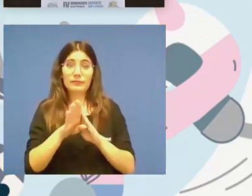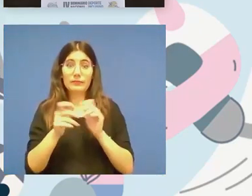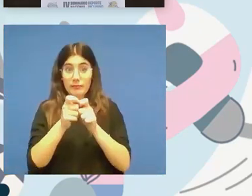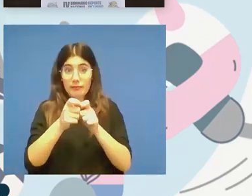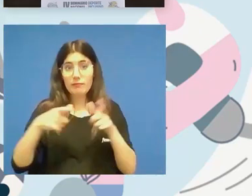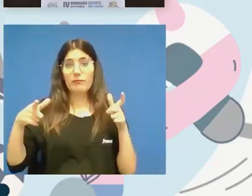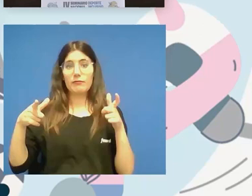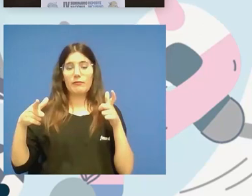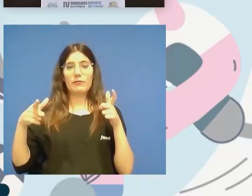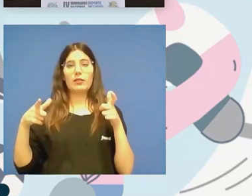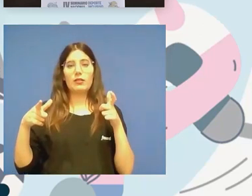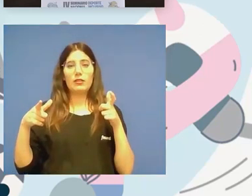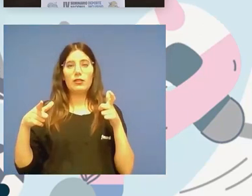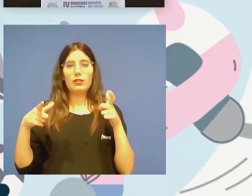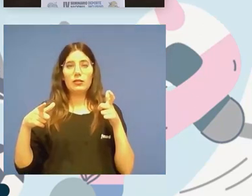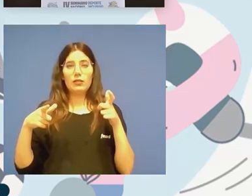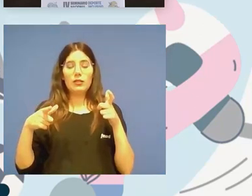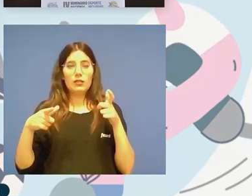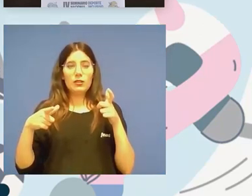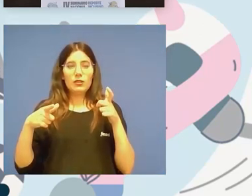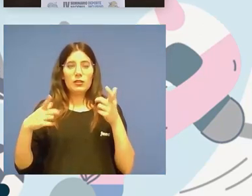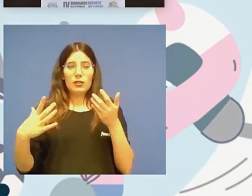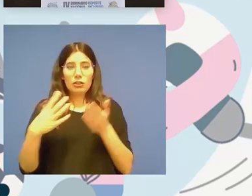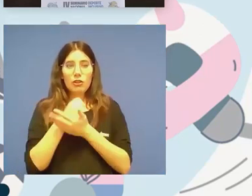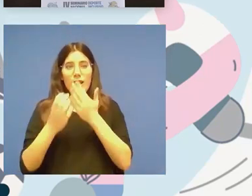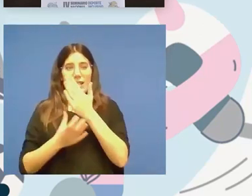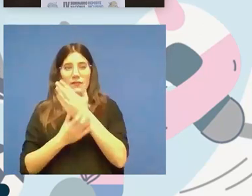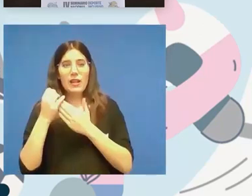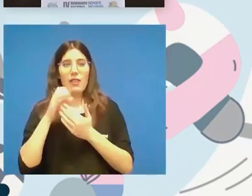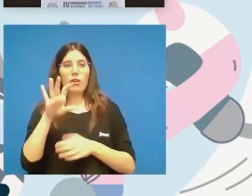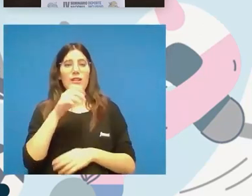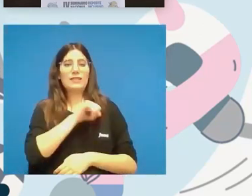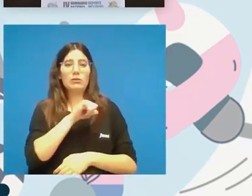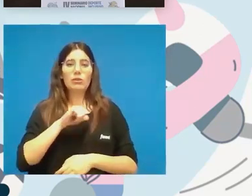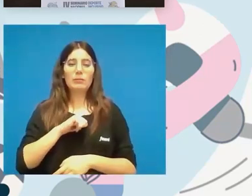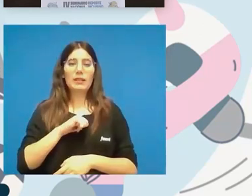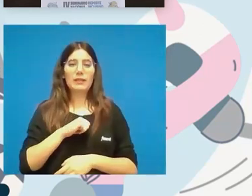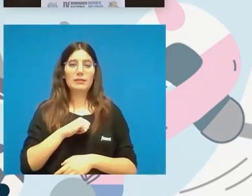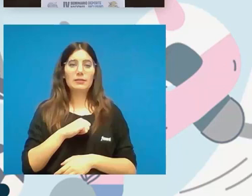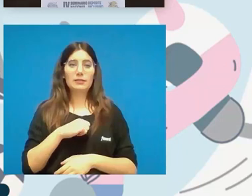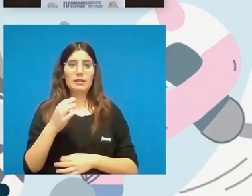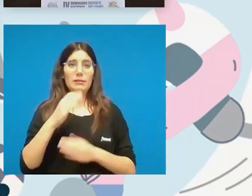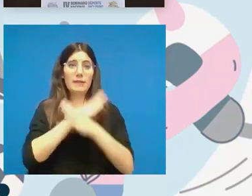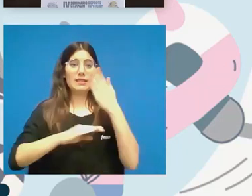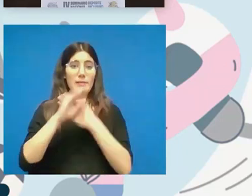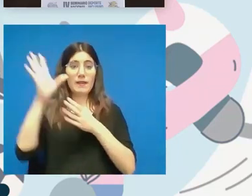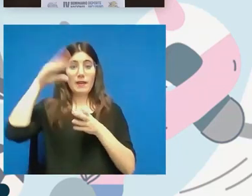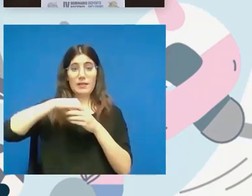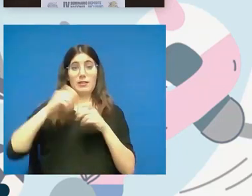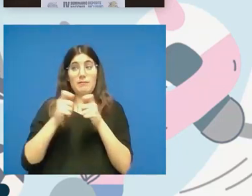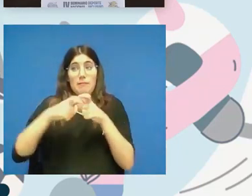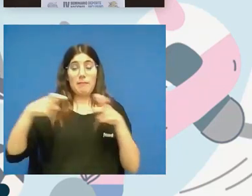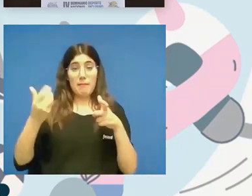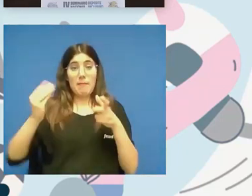todas las federaciones autonómicas tengan varias discapacidades en su seno y la